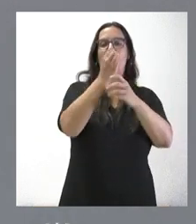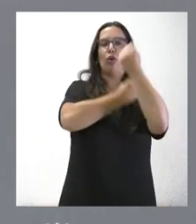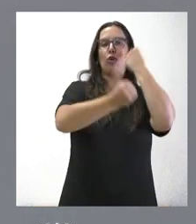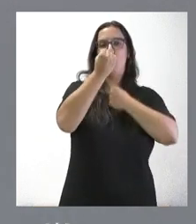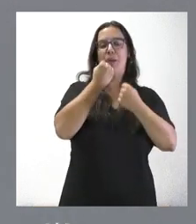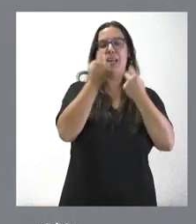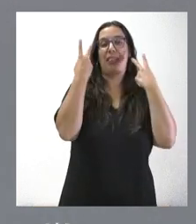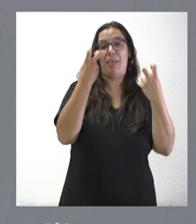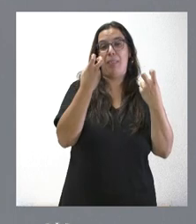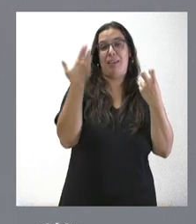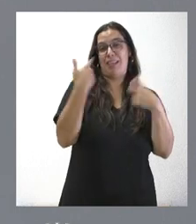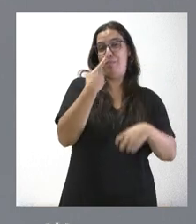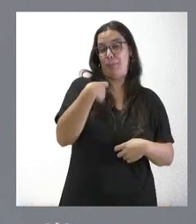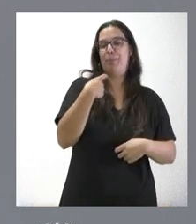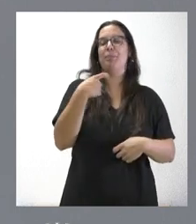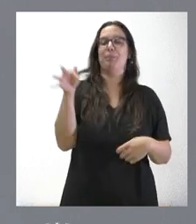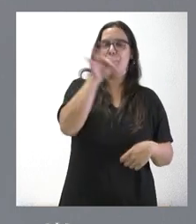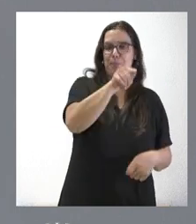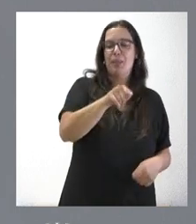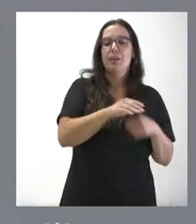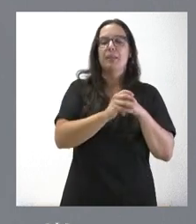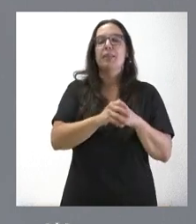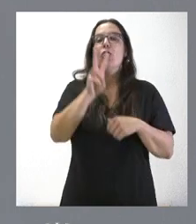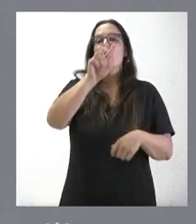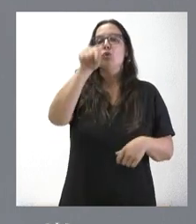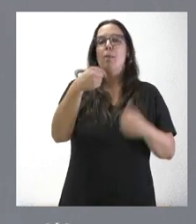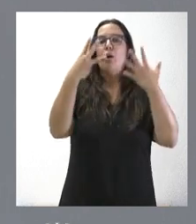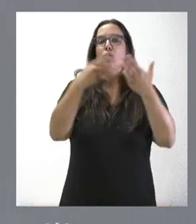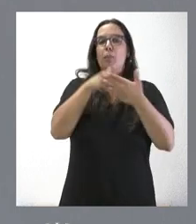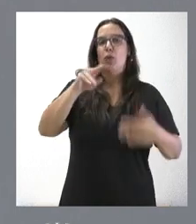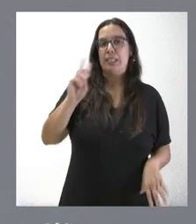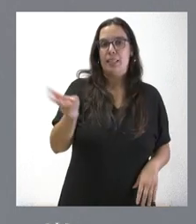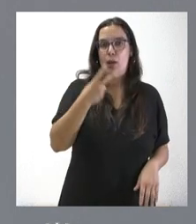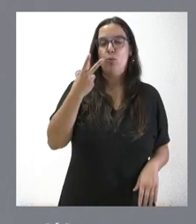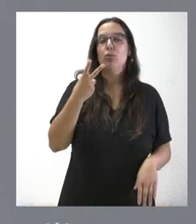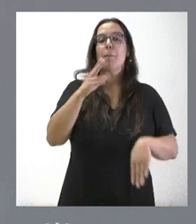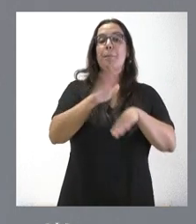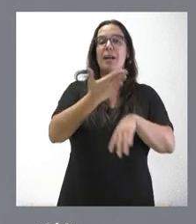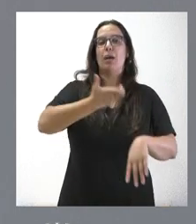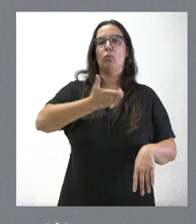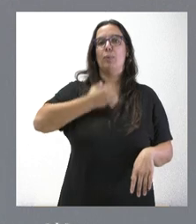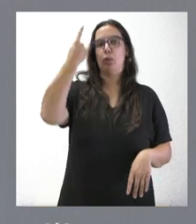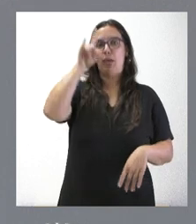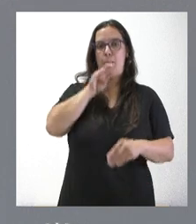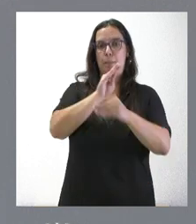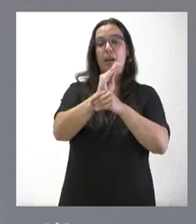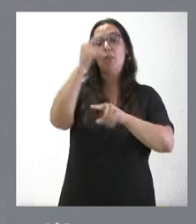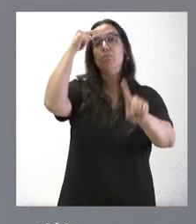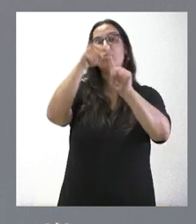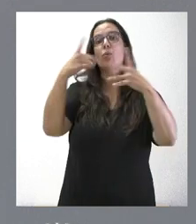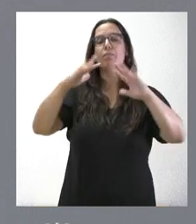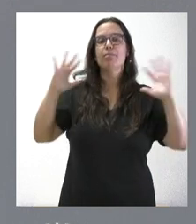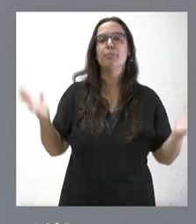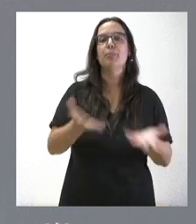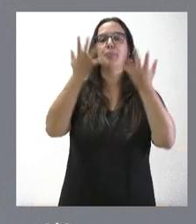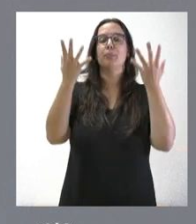saltado inicialmente. En este caso hablamos de 2,8 millones de euros para el Ayuntamiento de Salamanca, con el objeto de impulsar a